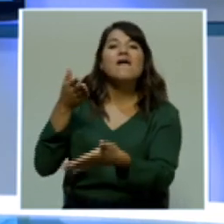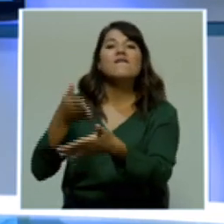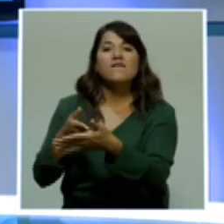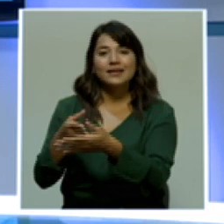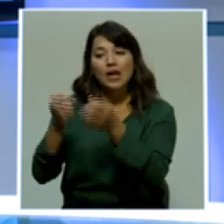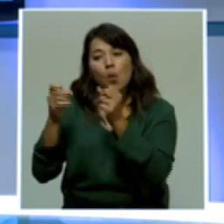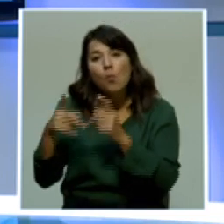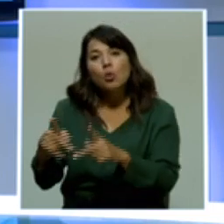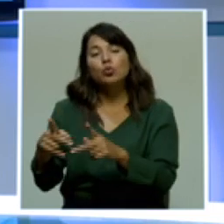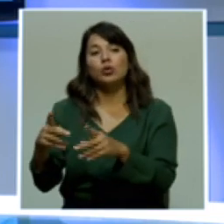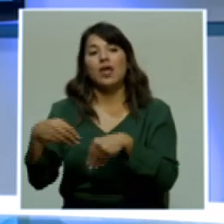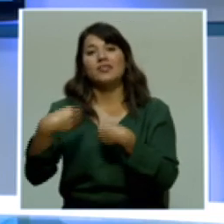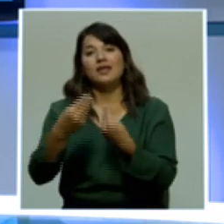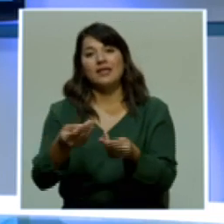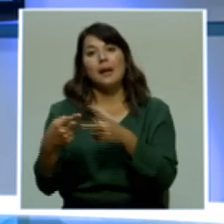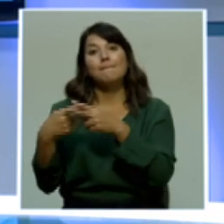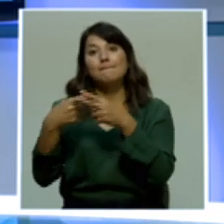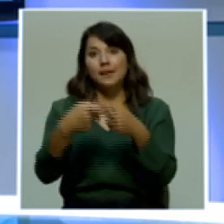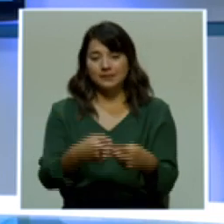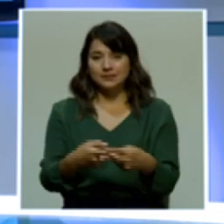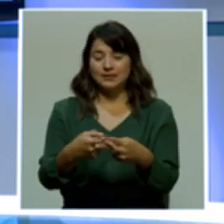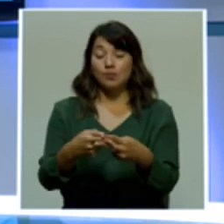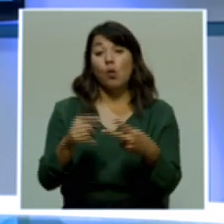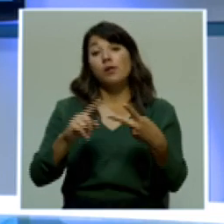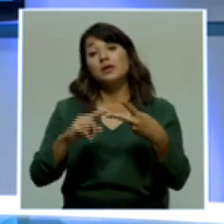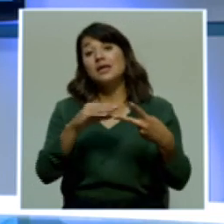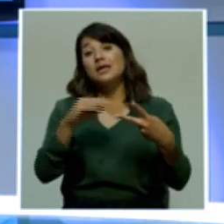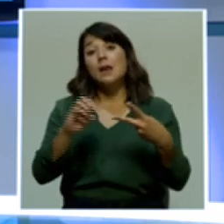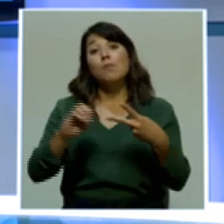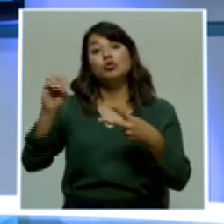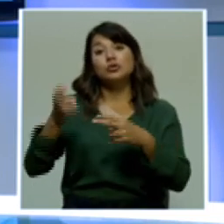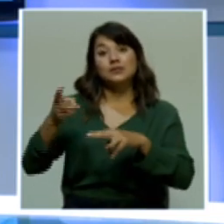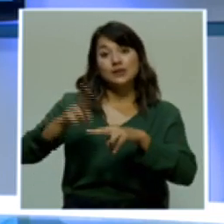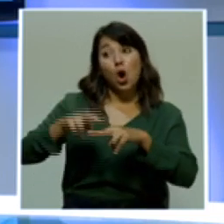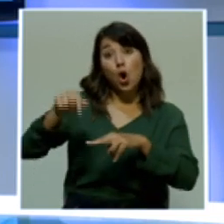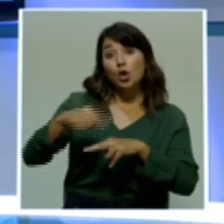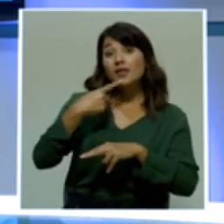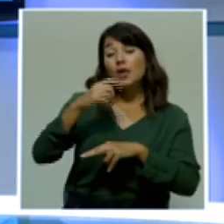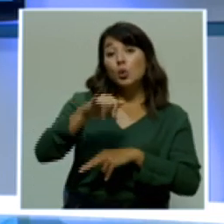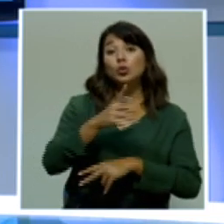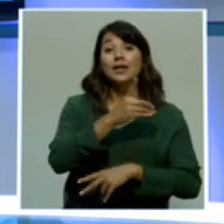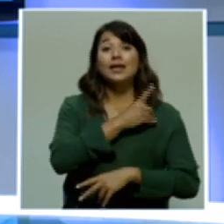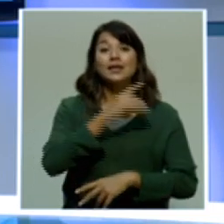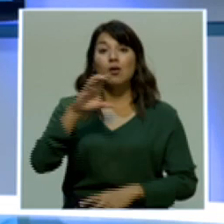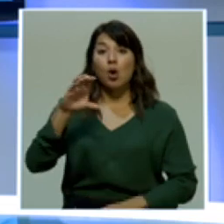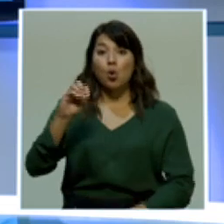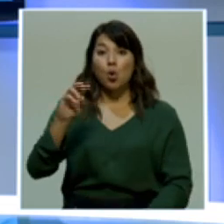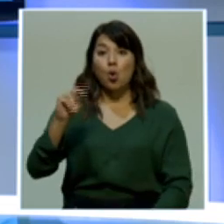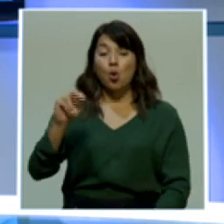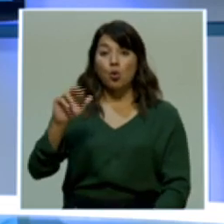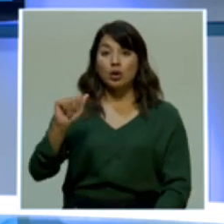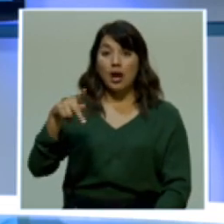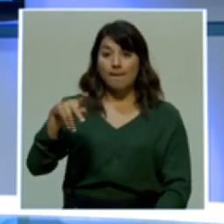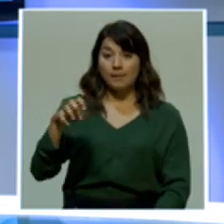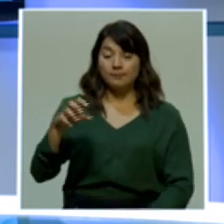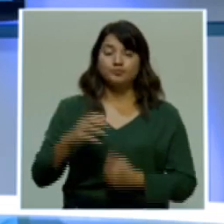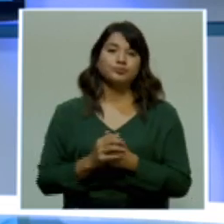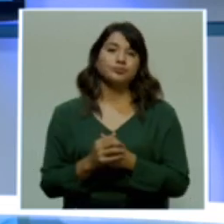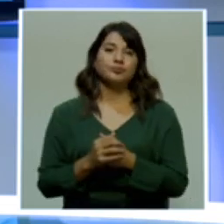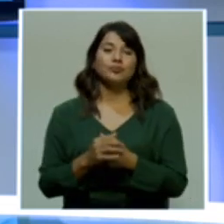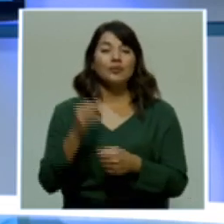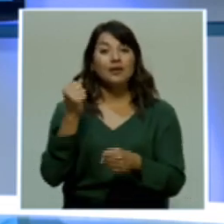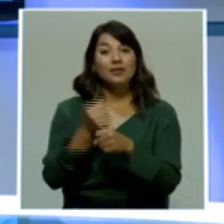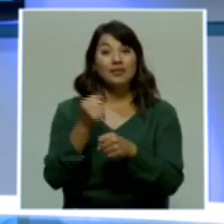tasas de interés. Así lo anunció hoy la Junta Directiva de CONAPE. El personal de la caja